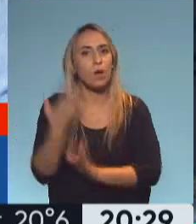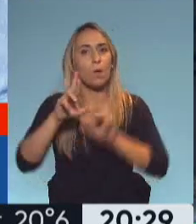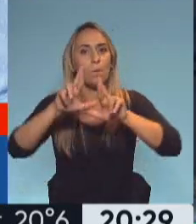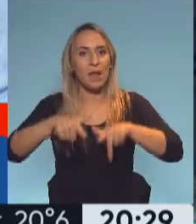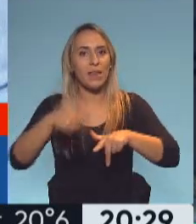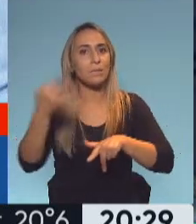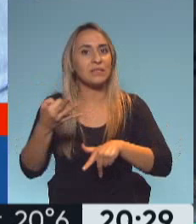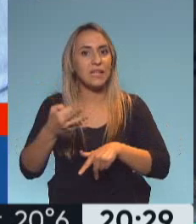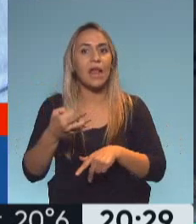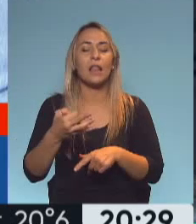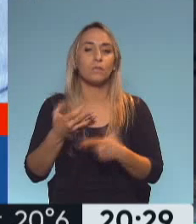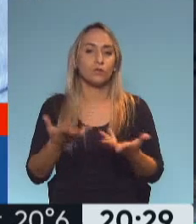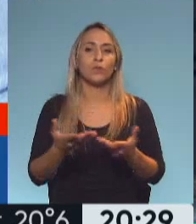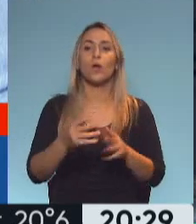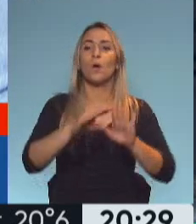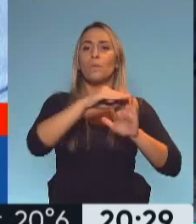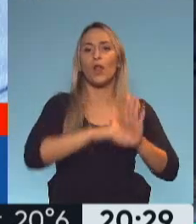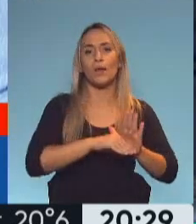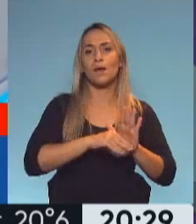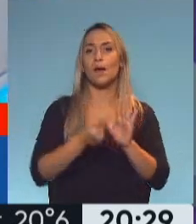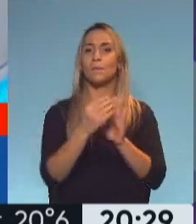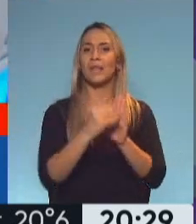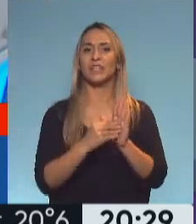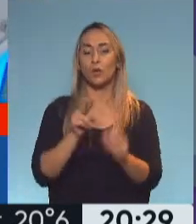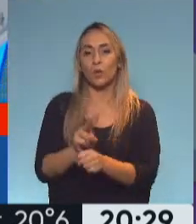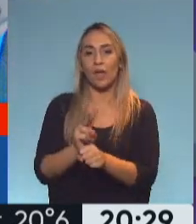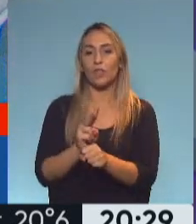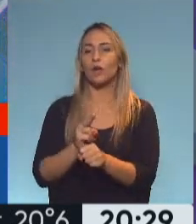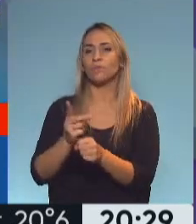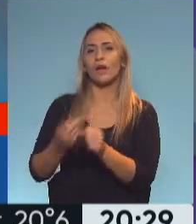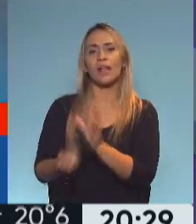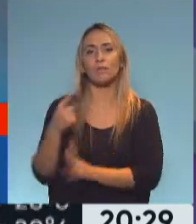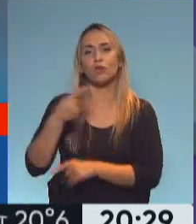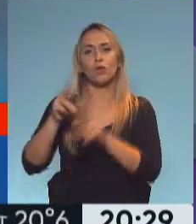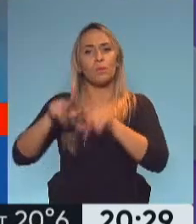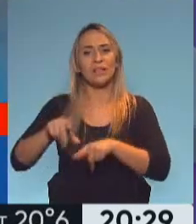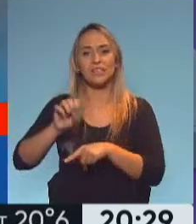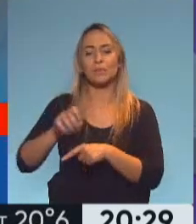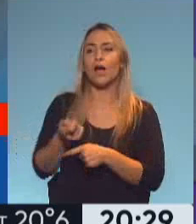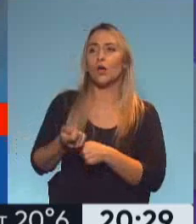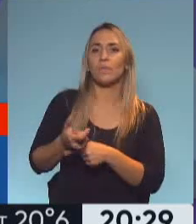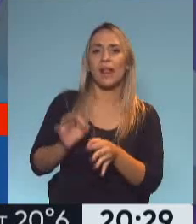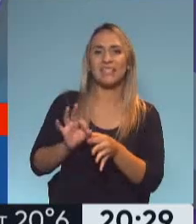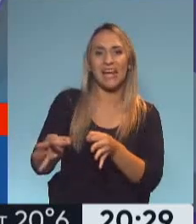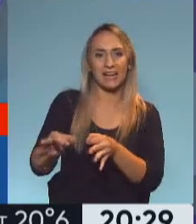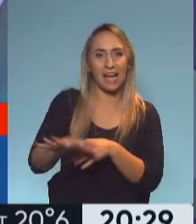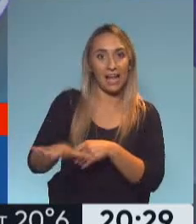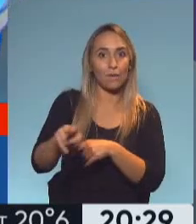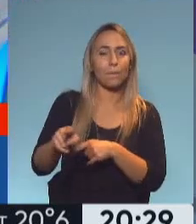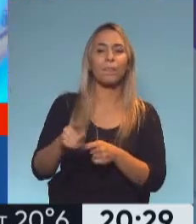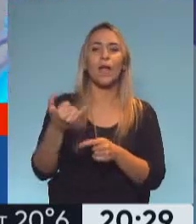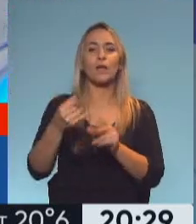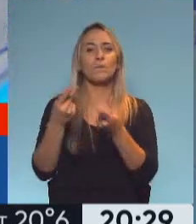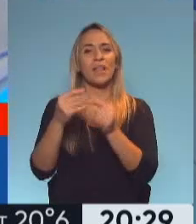de adherir obviamente al programa de Precios Cuidados, un plan que se llama Comprar Más Cerca, en donde establecemos determinados precios de referencia para